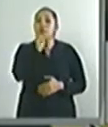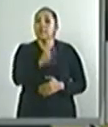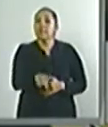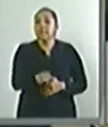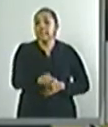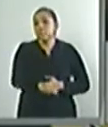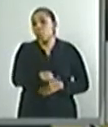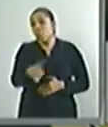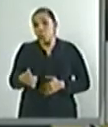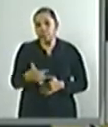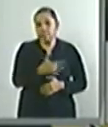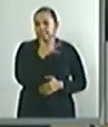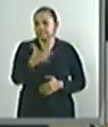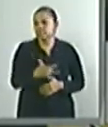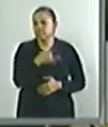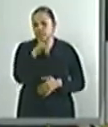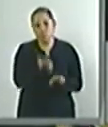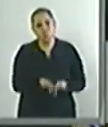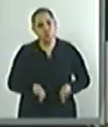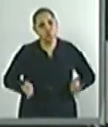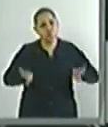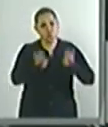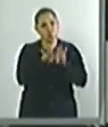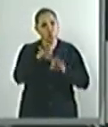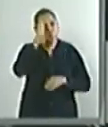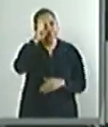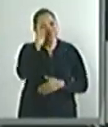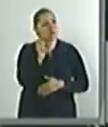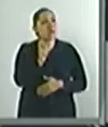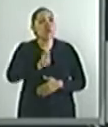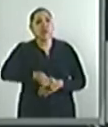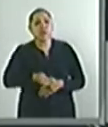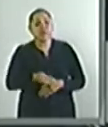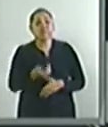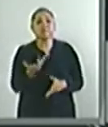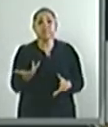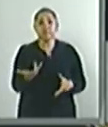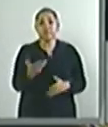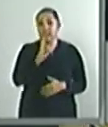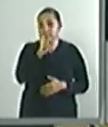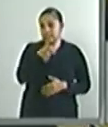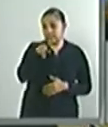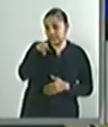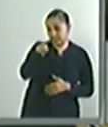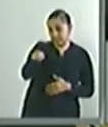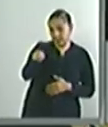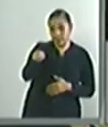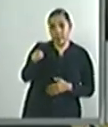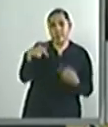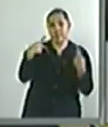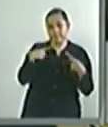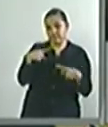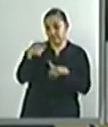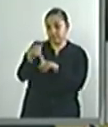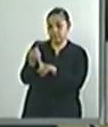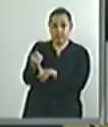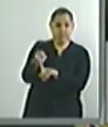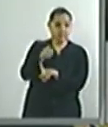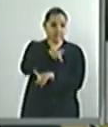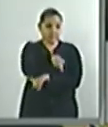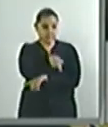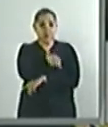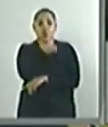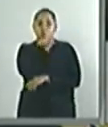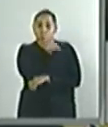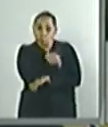importantísimo, importantísimo, que castiguemos a quien le dé instrucciones a los elementos de seguridad para